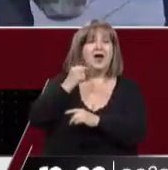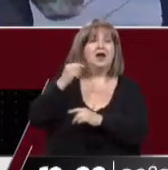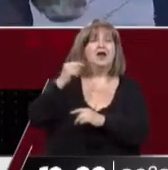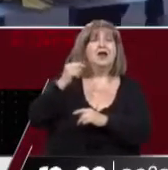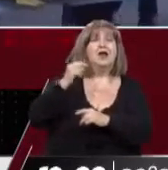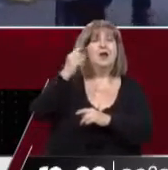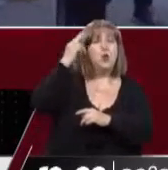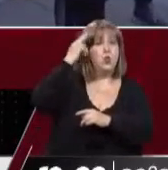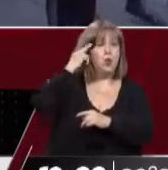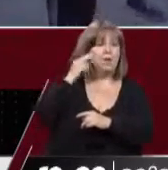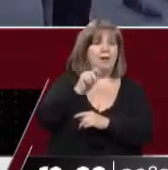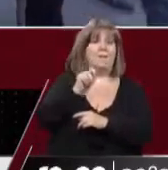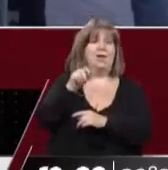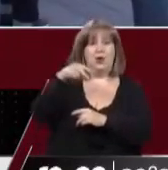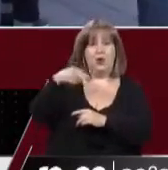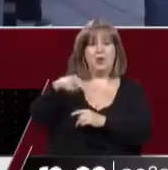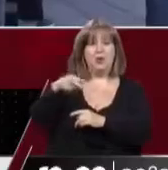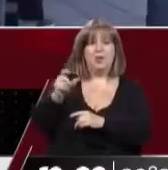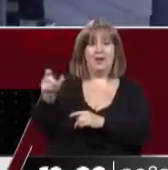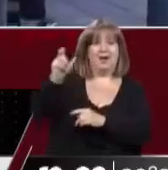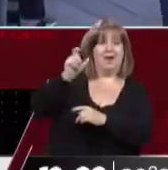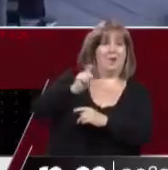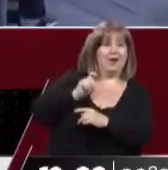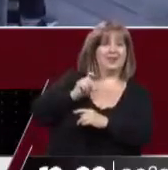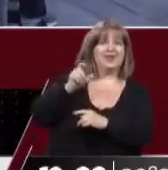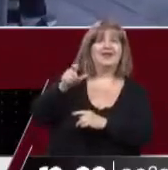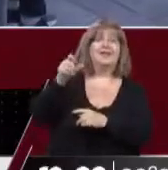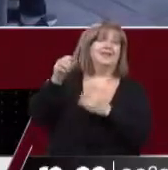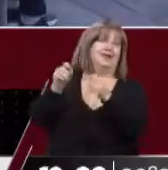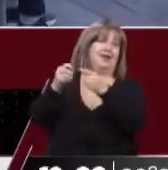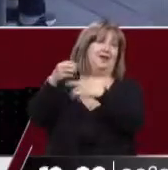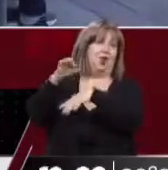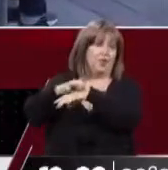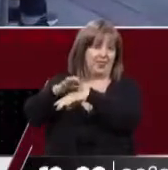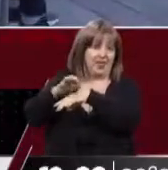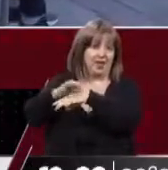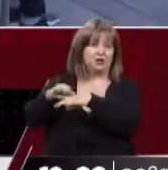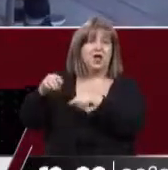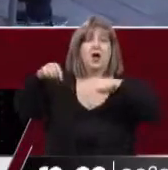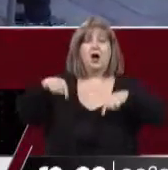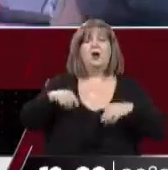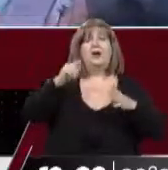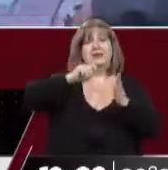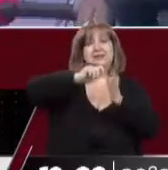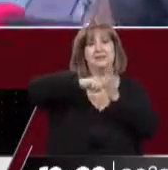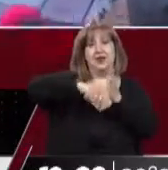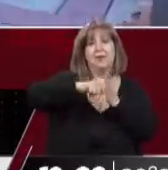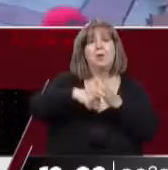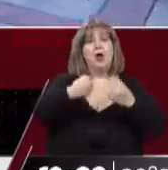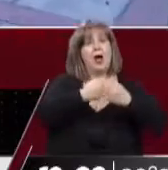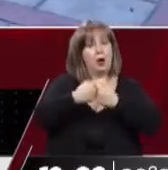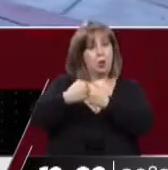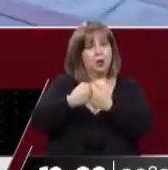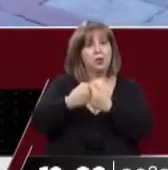en esa fecha ellos nos traerían la respuesta definitiva, pero ahora hemos logrado firmar el acuerdo para que ellos lo trabajen